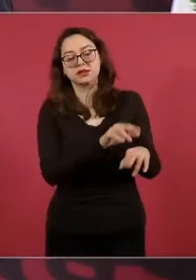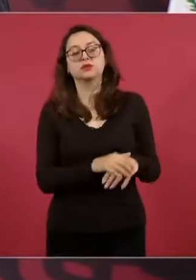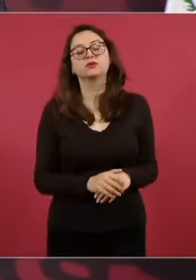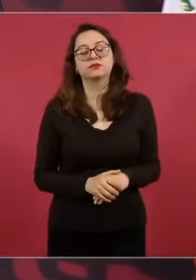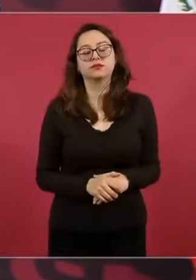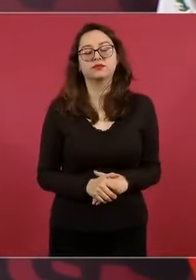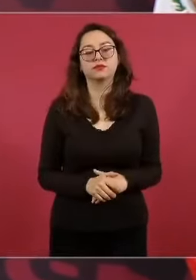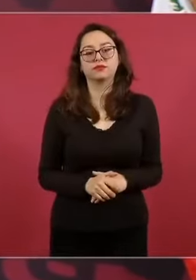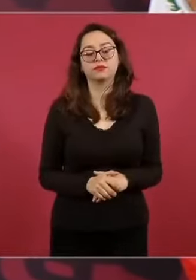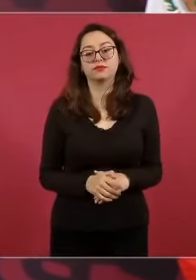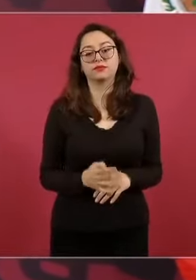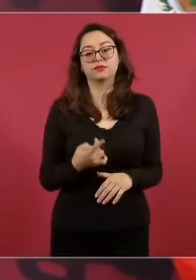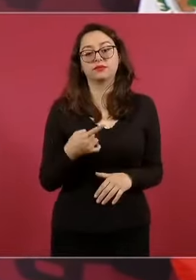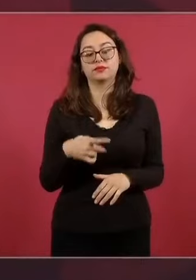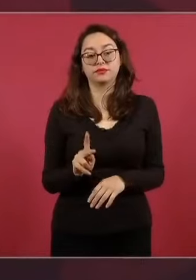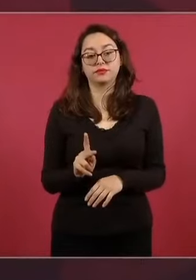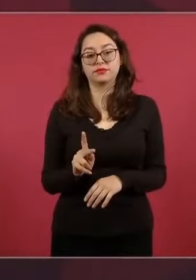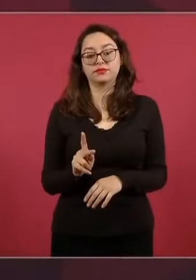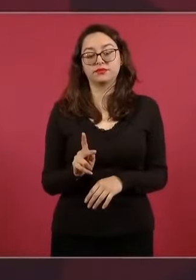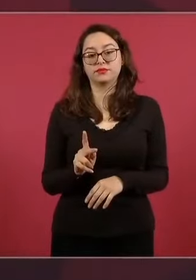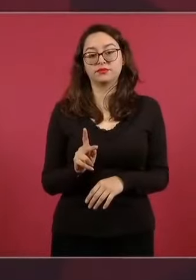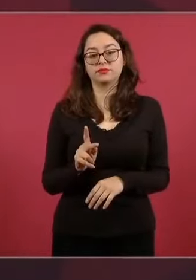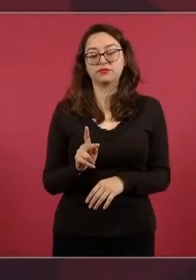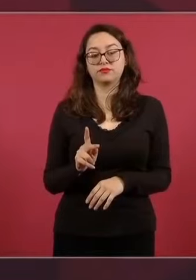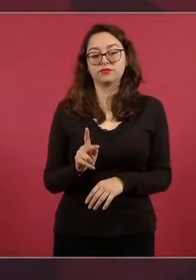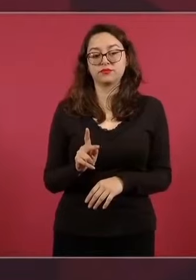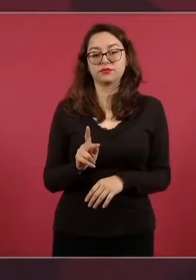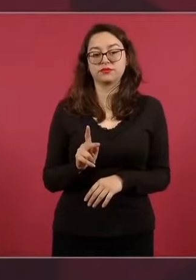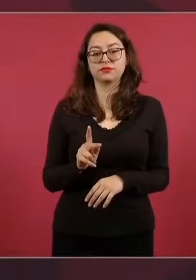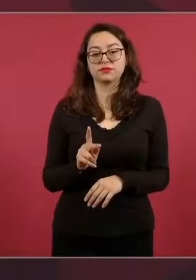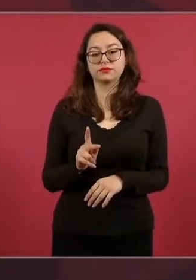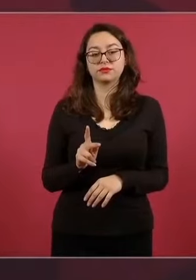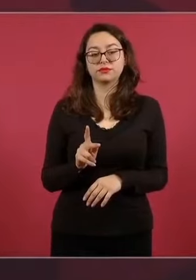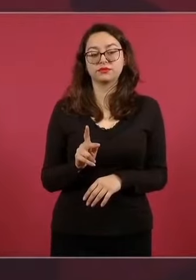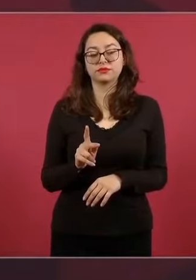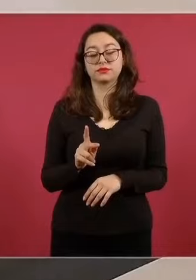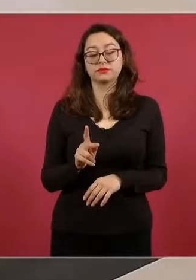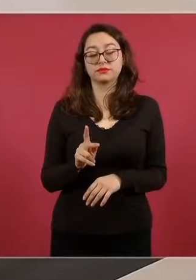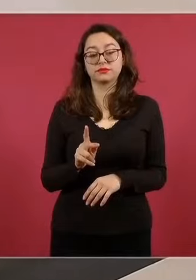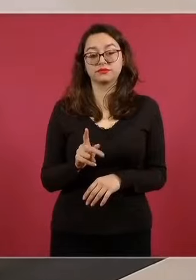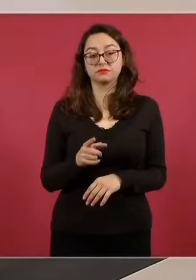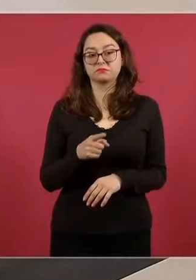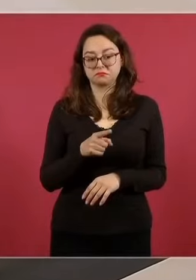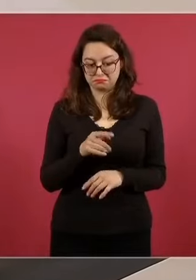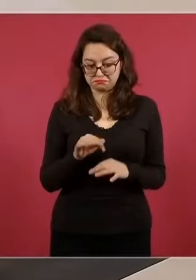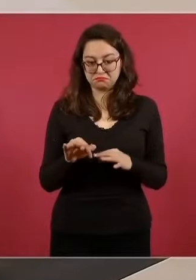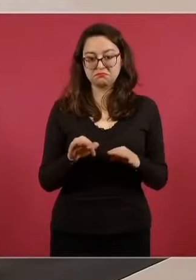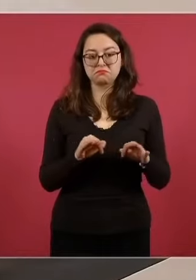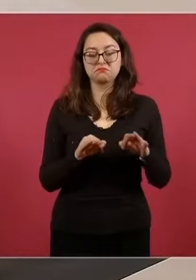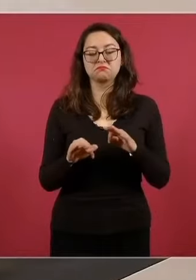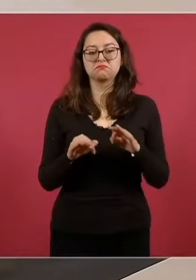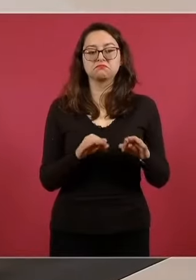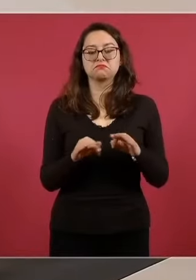es una gente trabajadora.